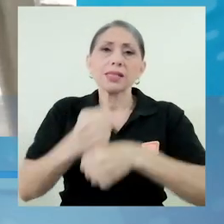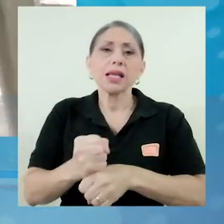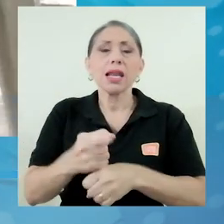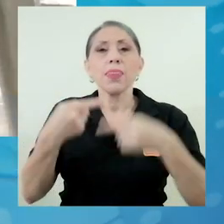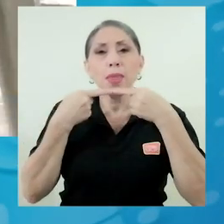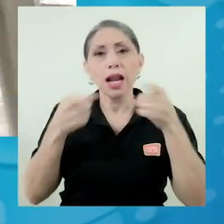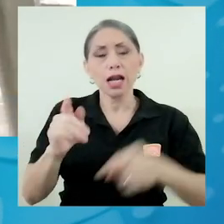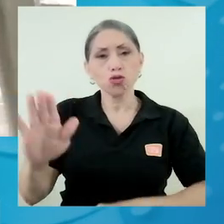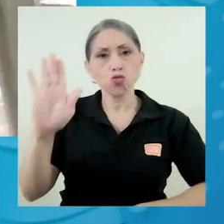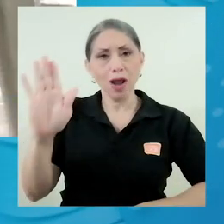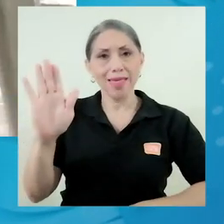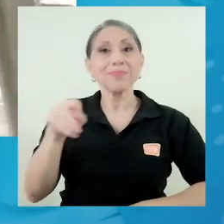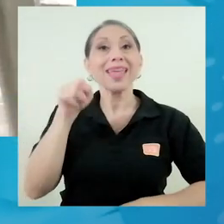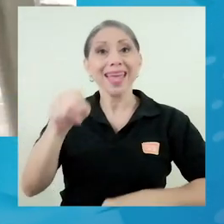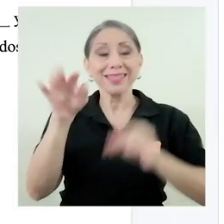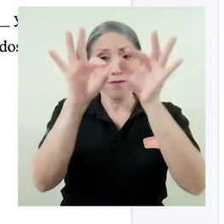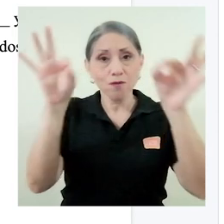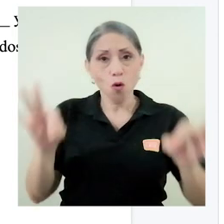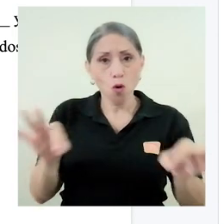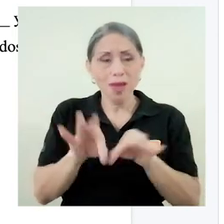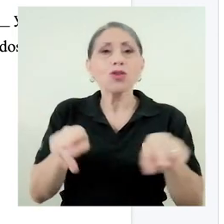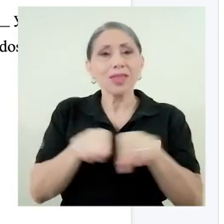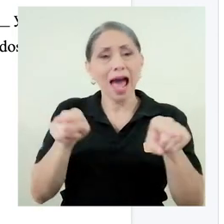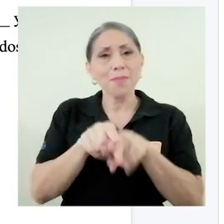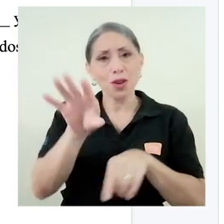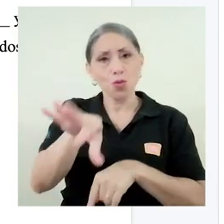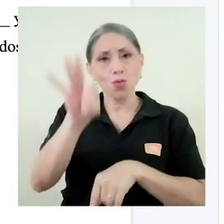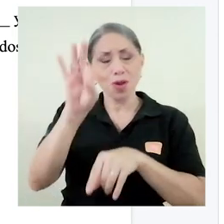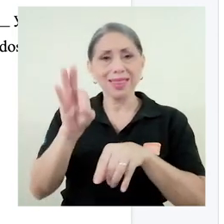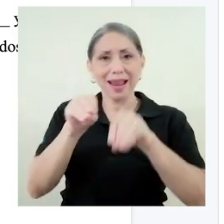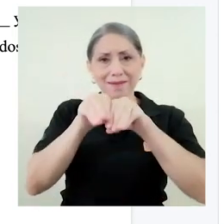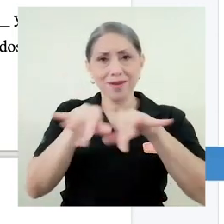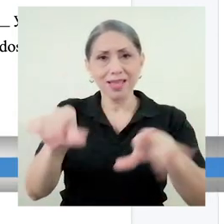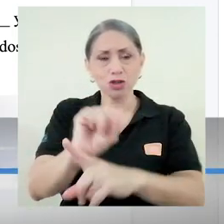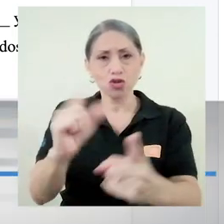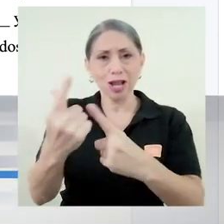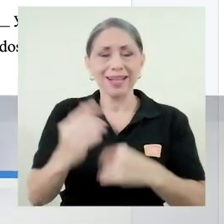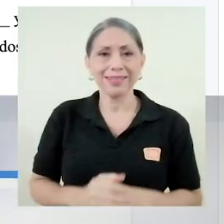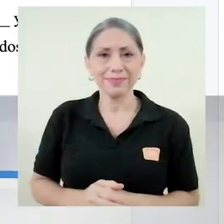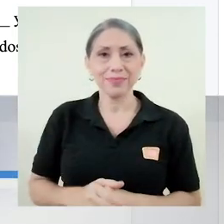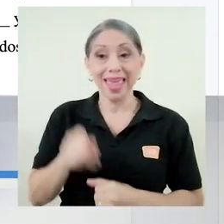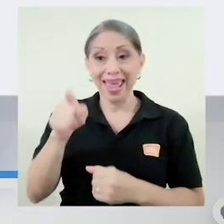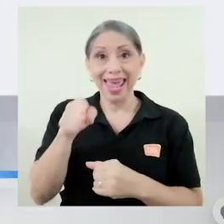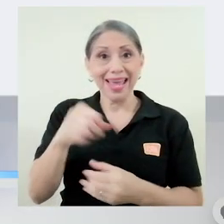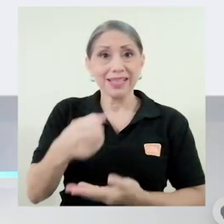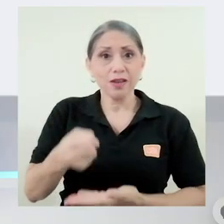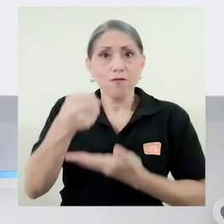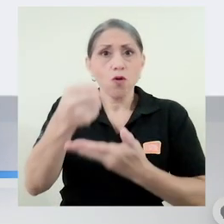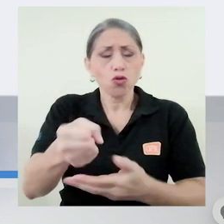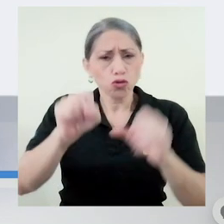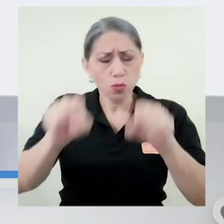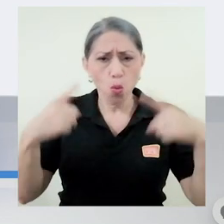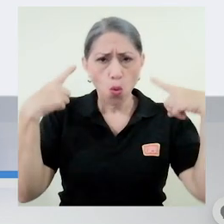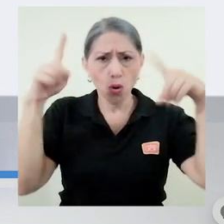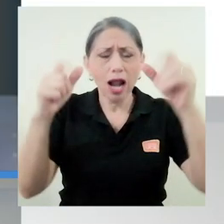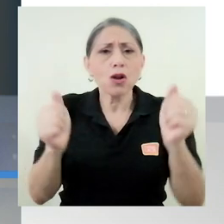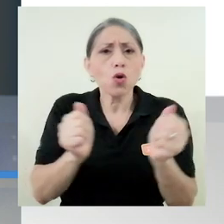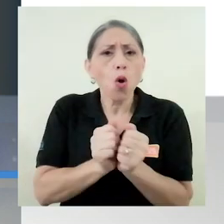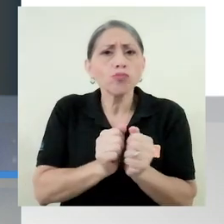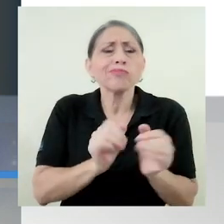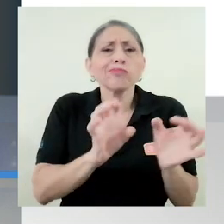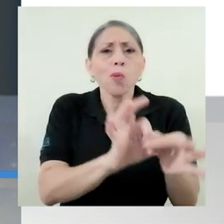declaración jurada que igualmente está disponible en las redes sociales. La creación del fondo fue posible mediante la